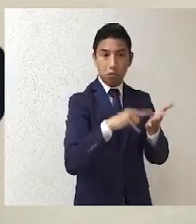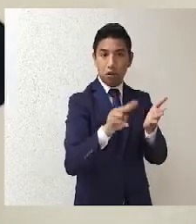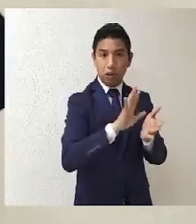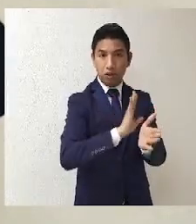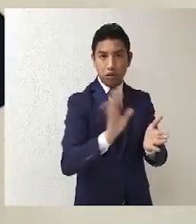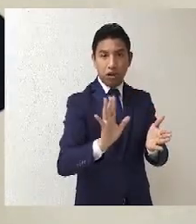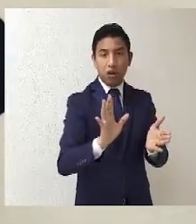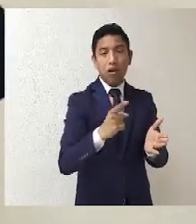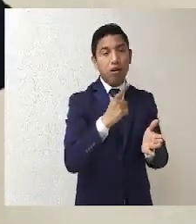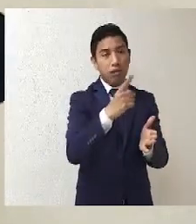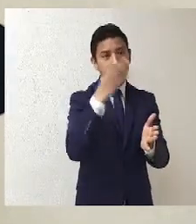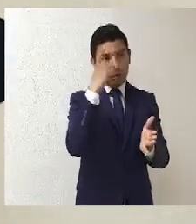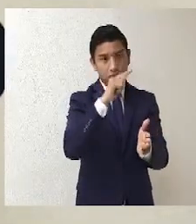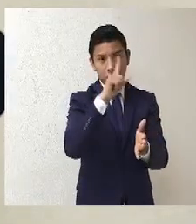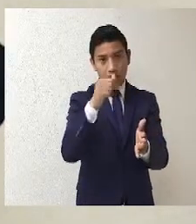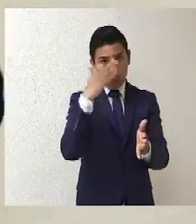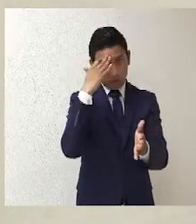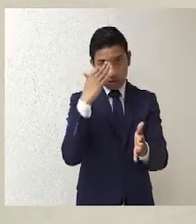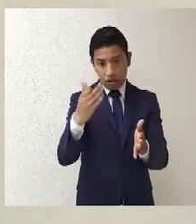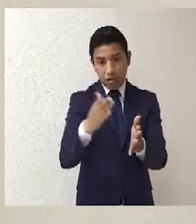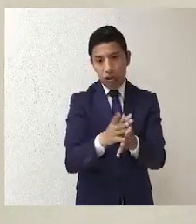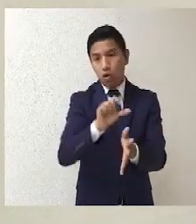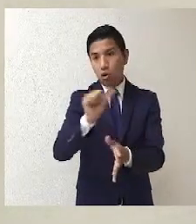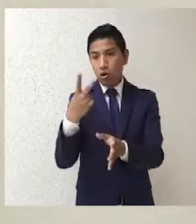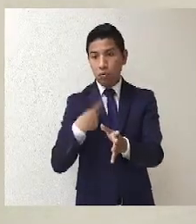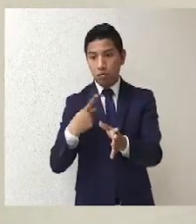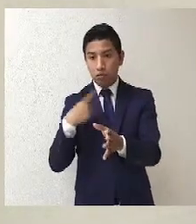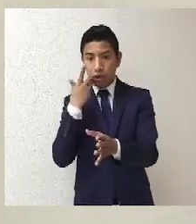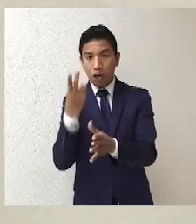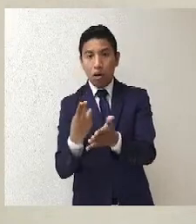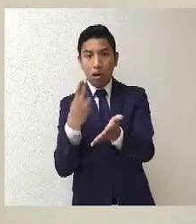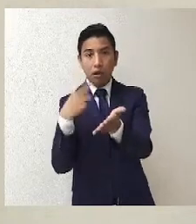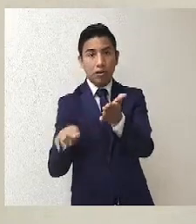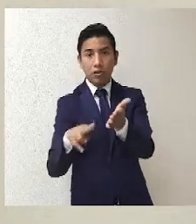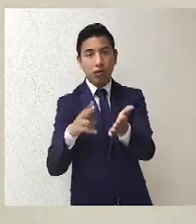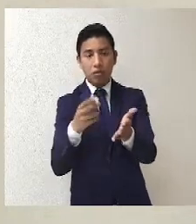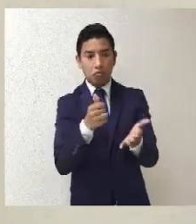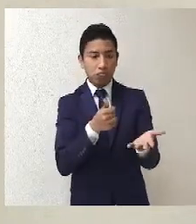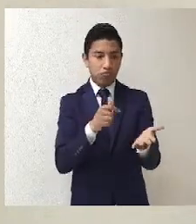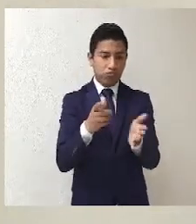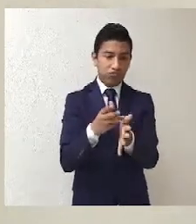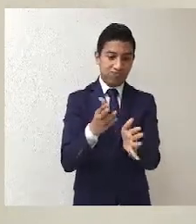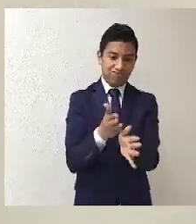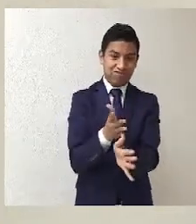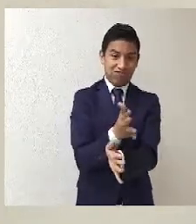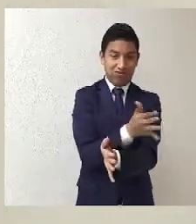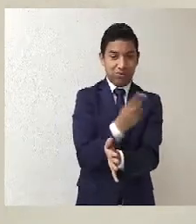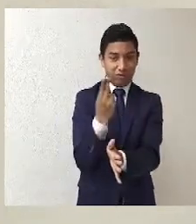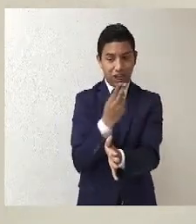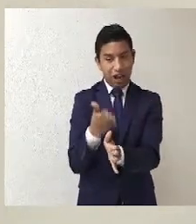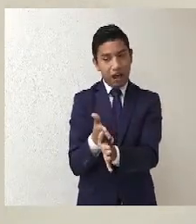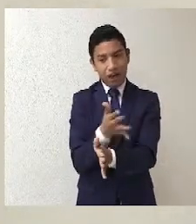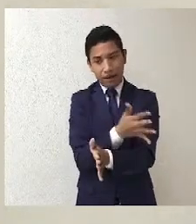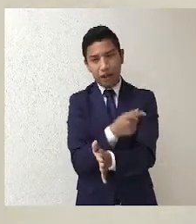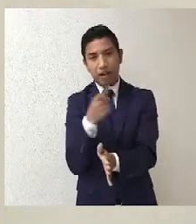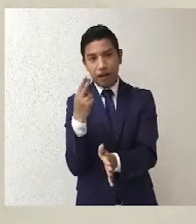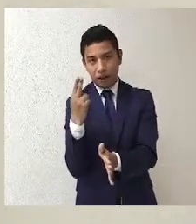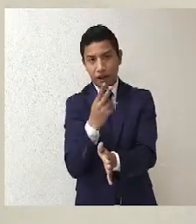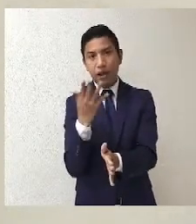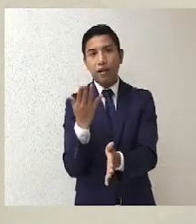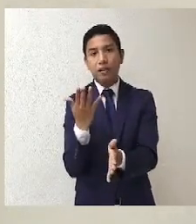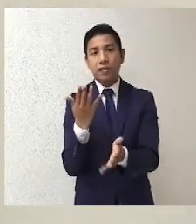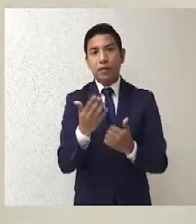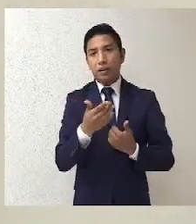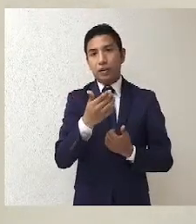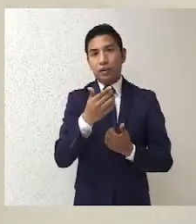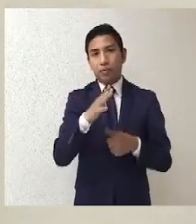y como ya se admitió, se sobrese. Esa fue la razón que dio. Y la parte actora había reclamado,